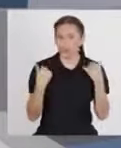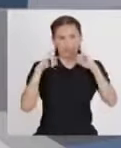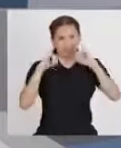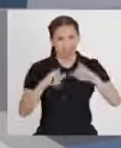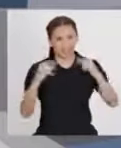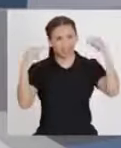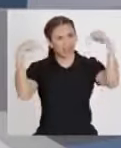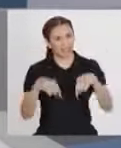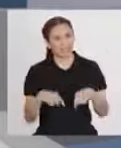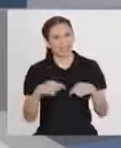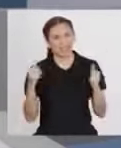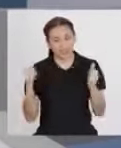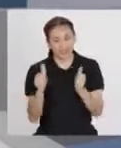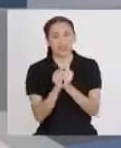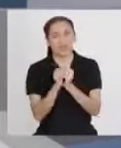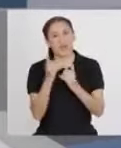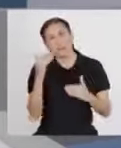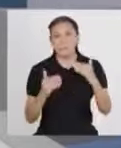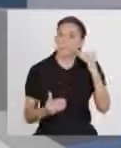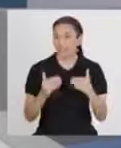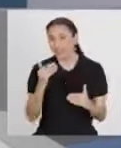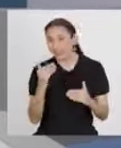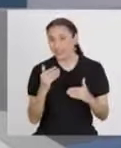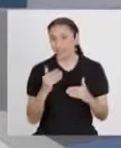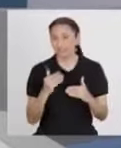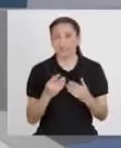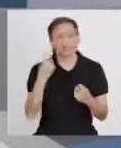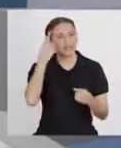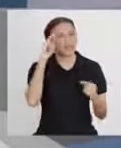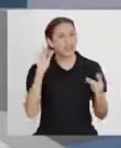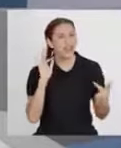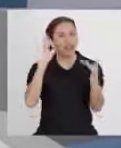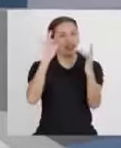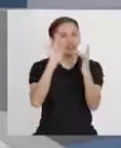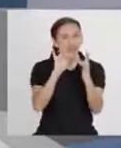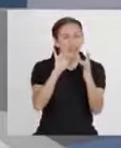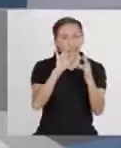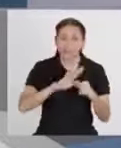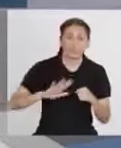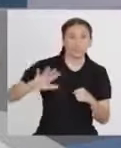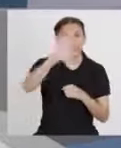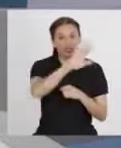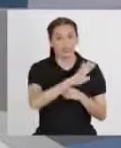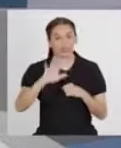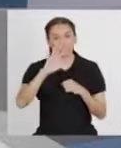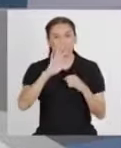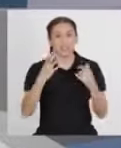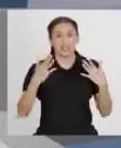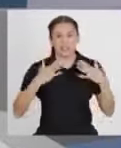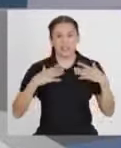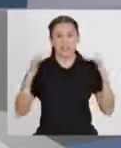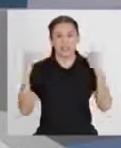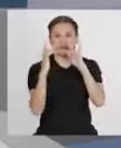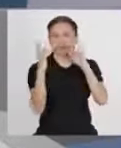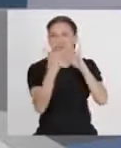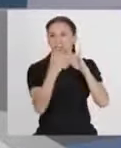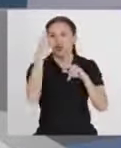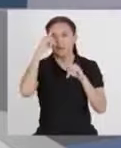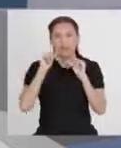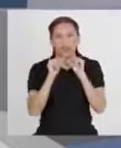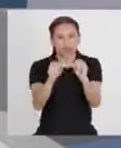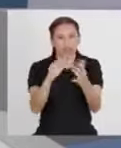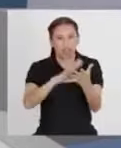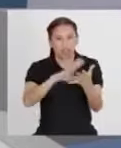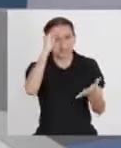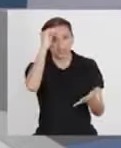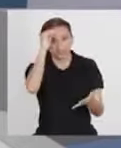estaré aquí con Macabot para conectarlas a todas y todos a mi red para